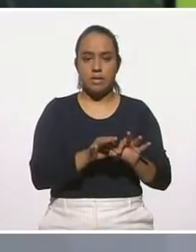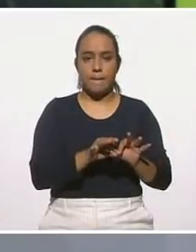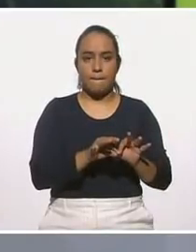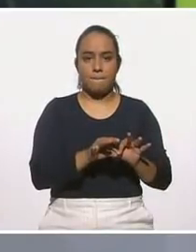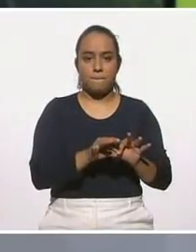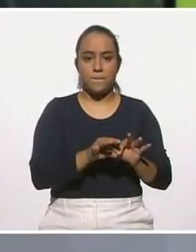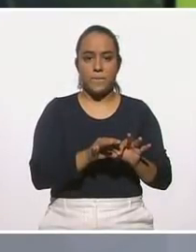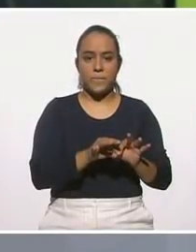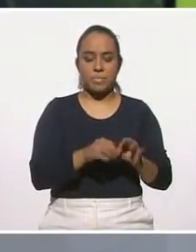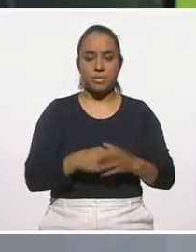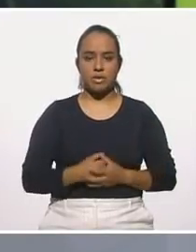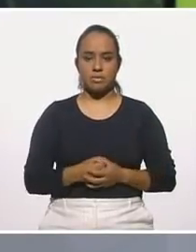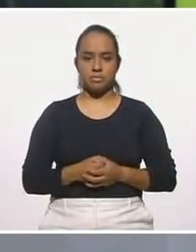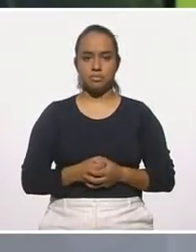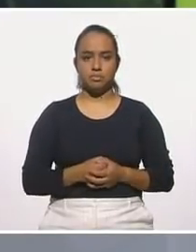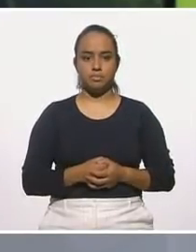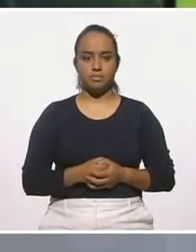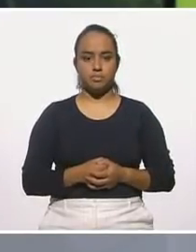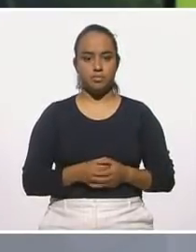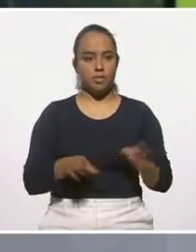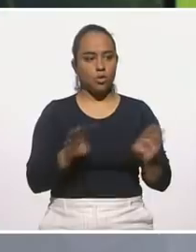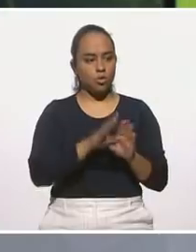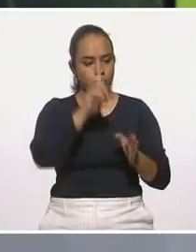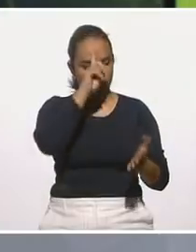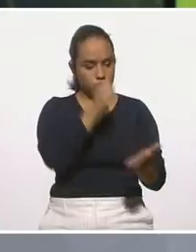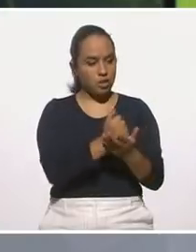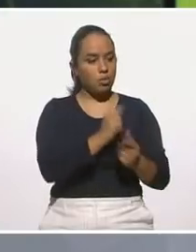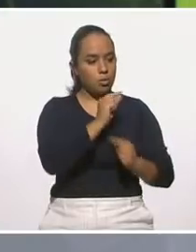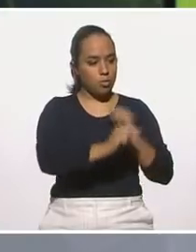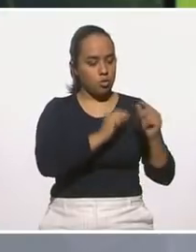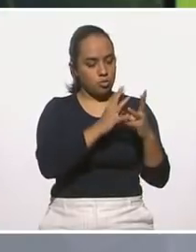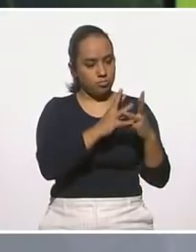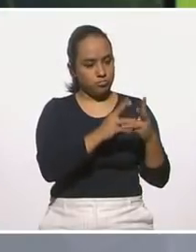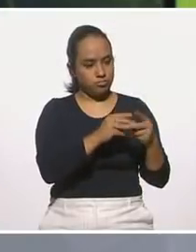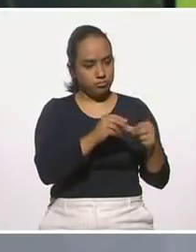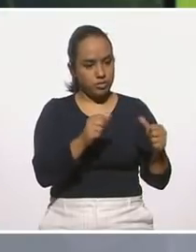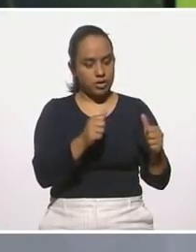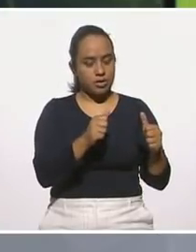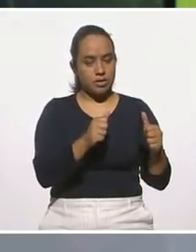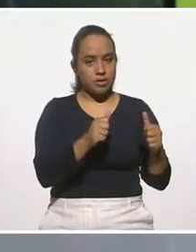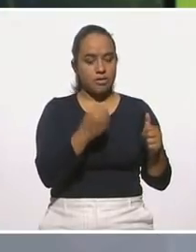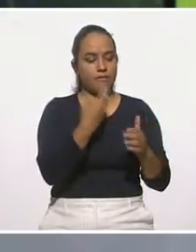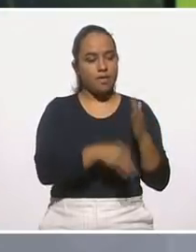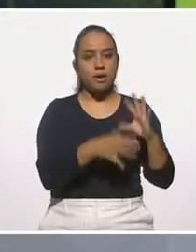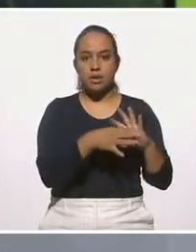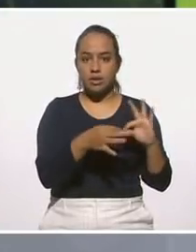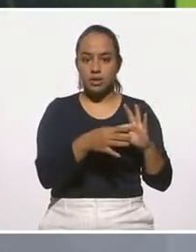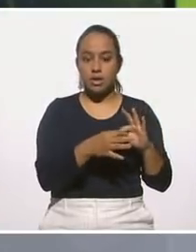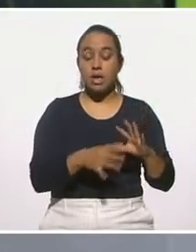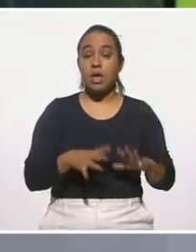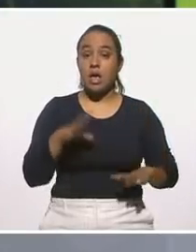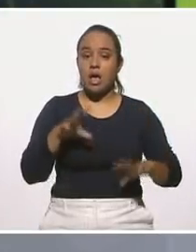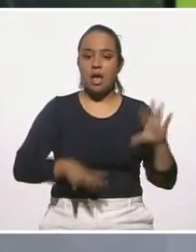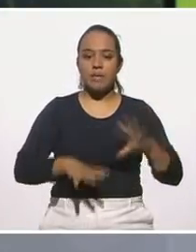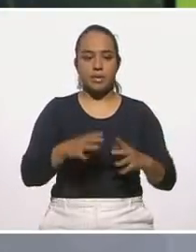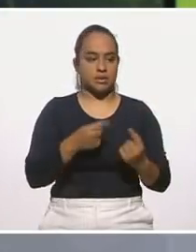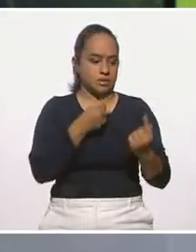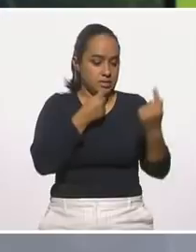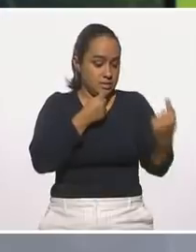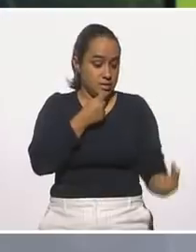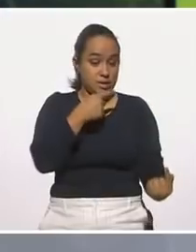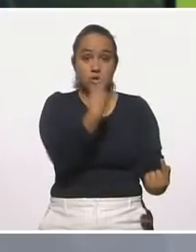de este trauma, ¿no? de la situación traumática. Muchas veces, o sea, infancias